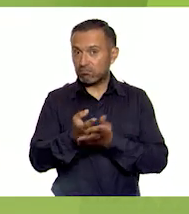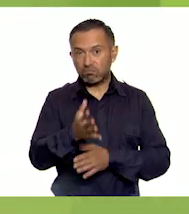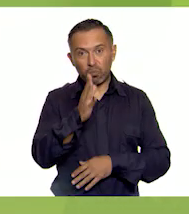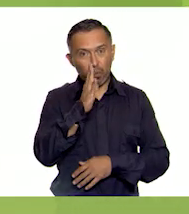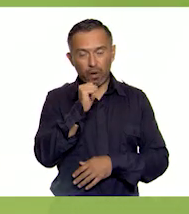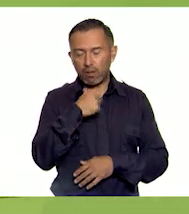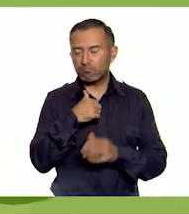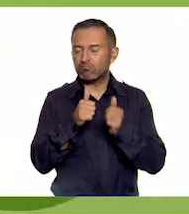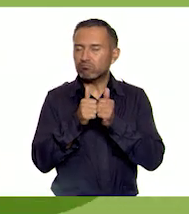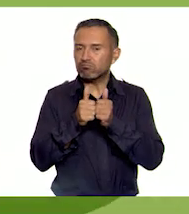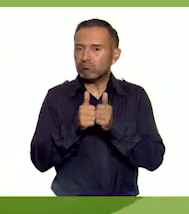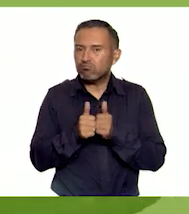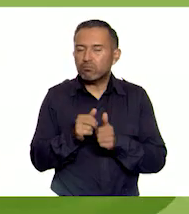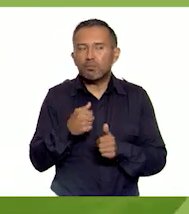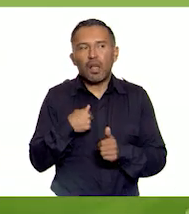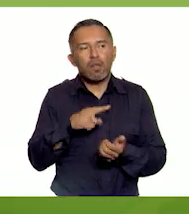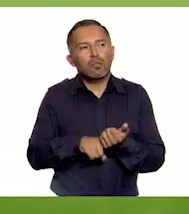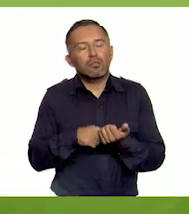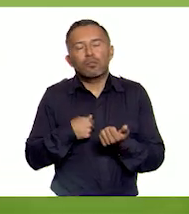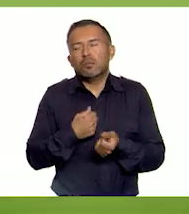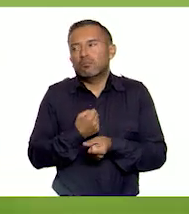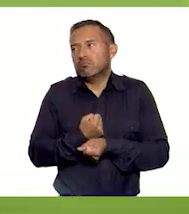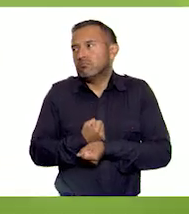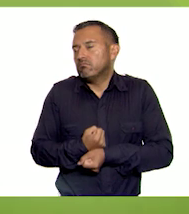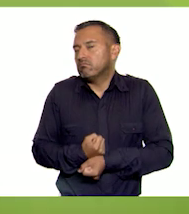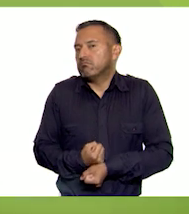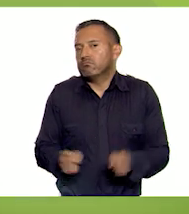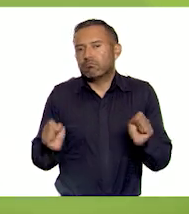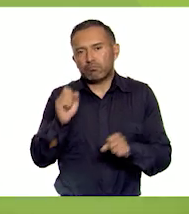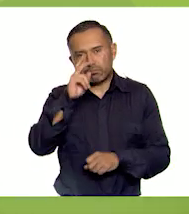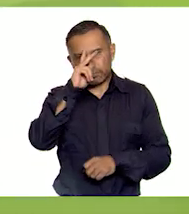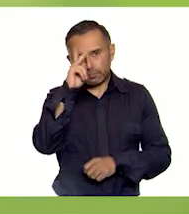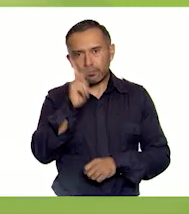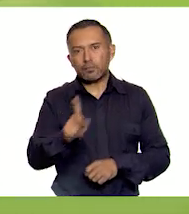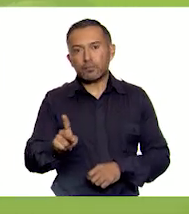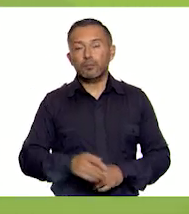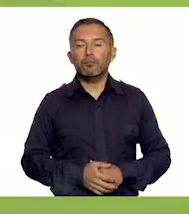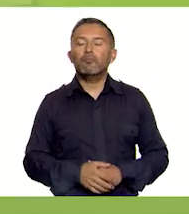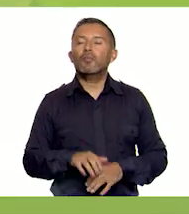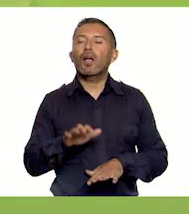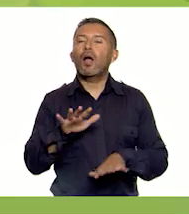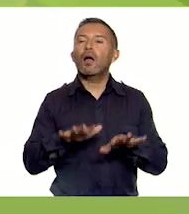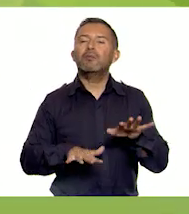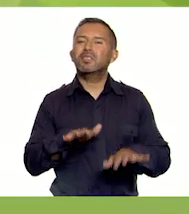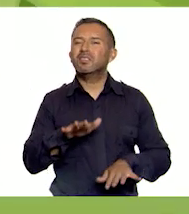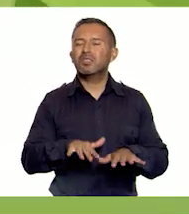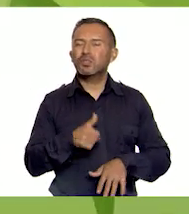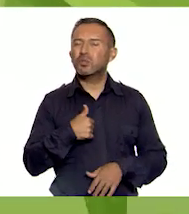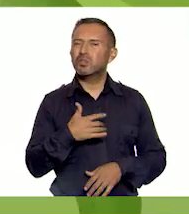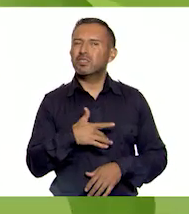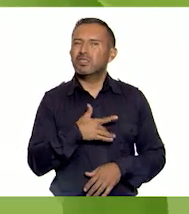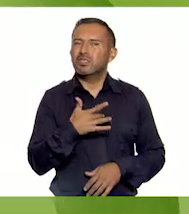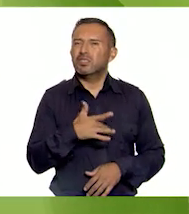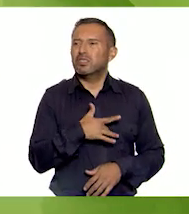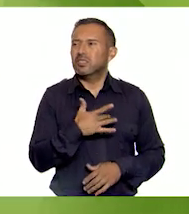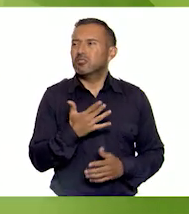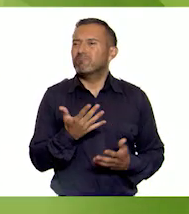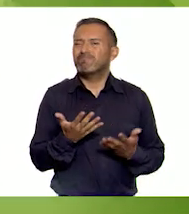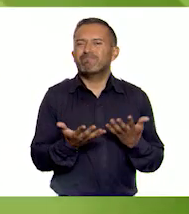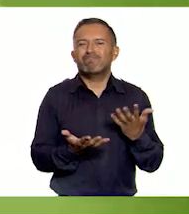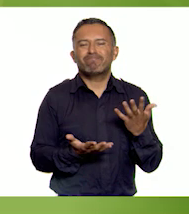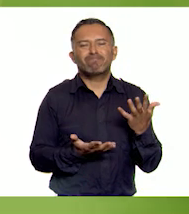muchísimo aburrimiento. En ocasiones siento como si no tuviera